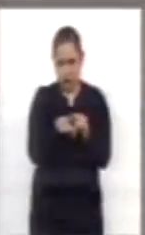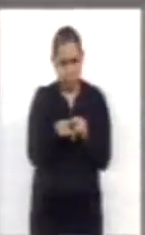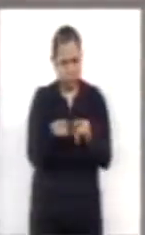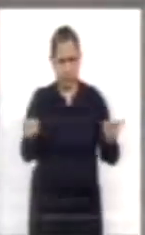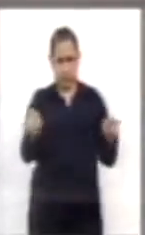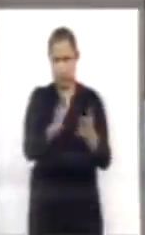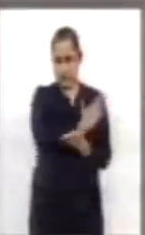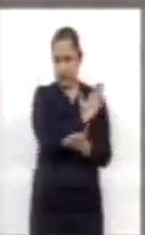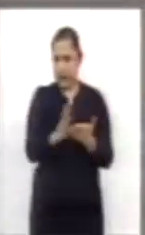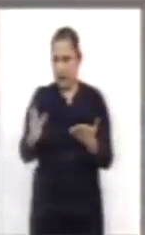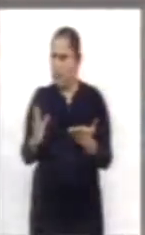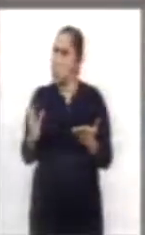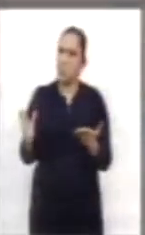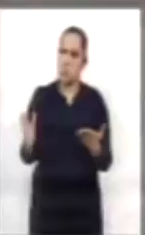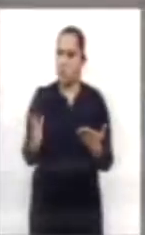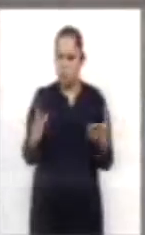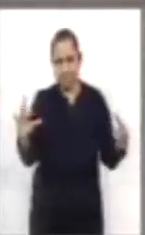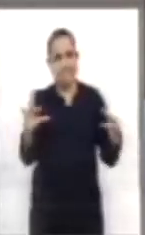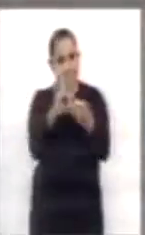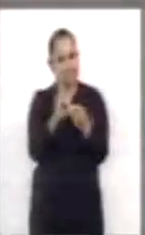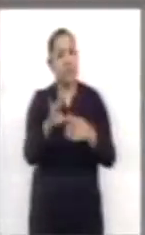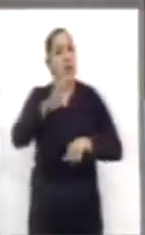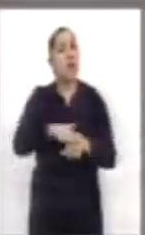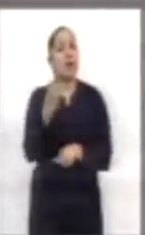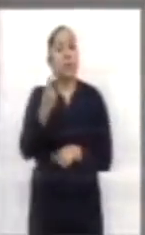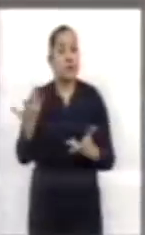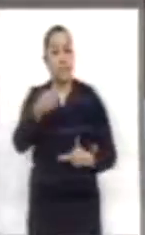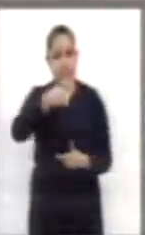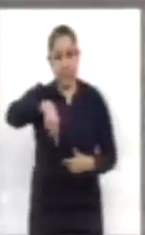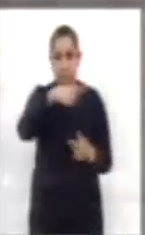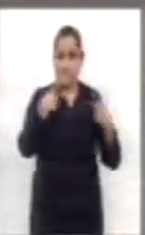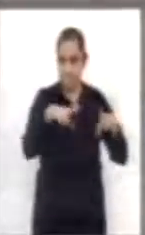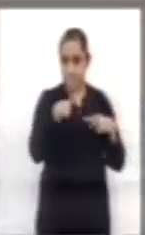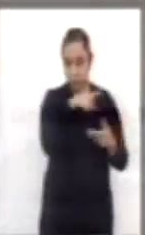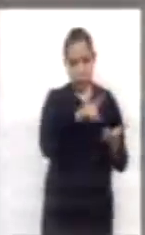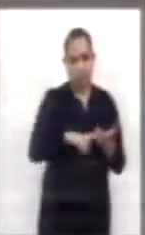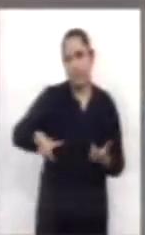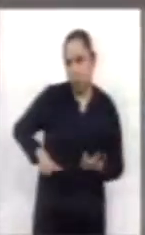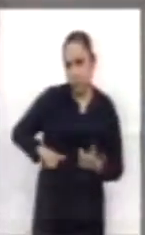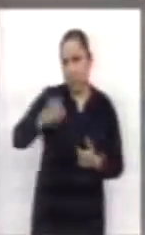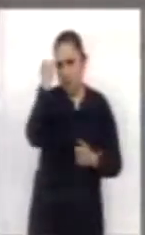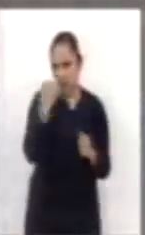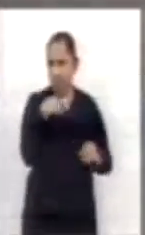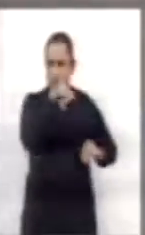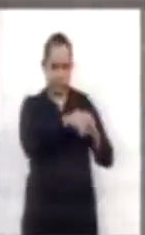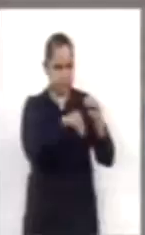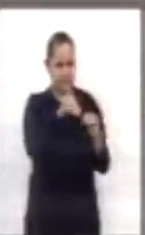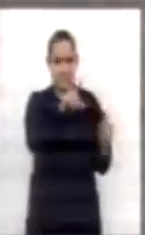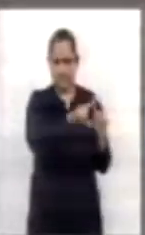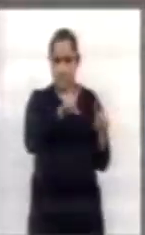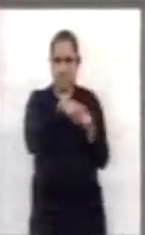de la administración pública pocas veces implementa acciones o programas planteados para